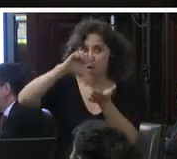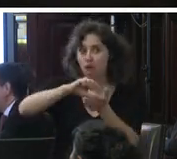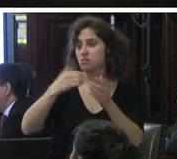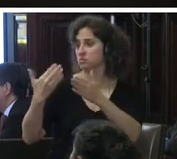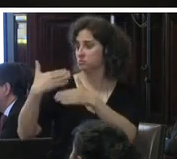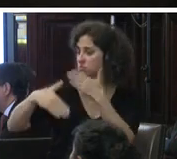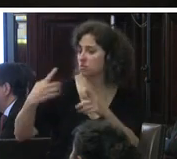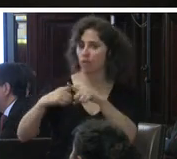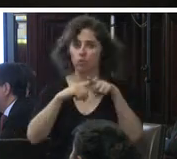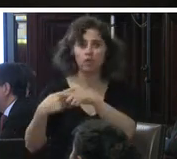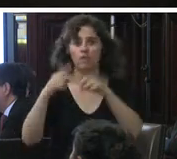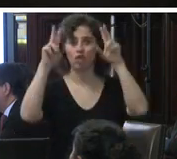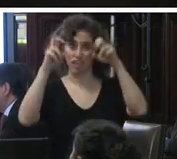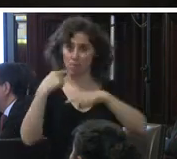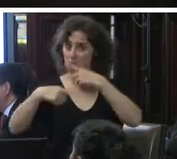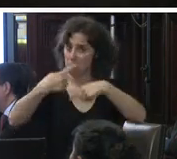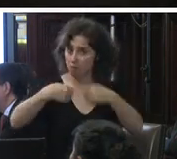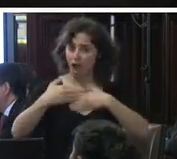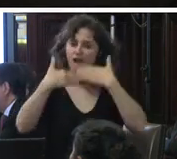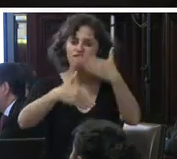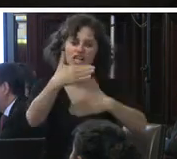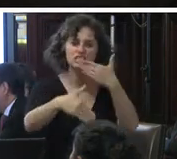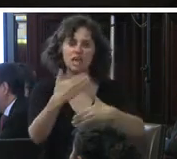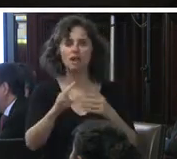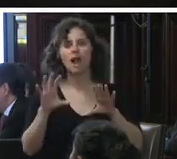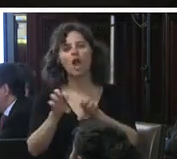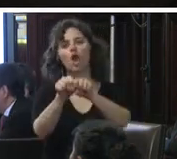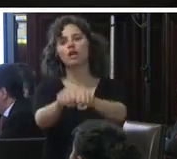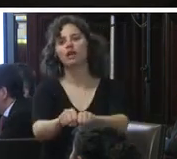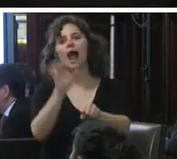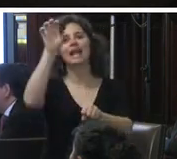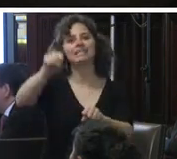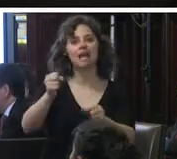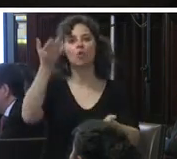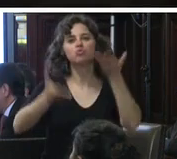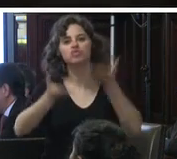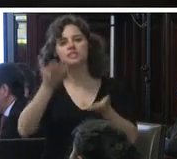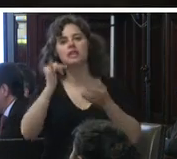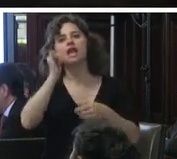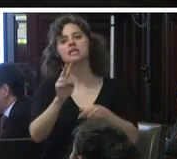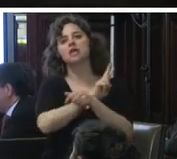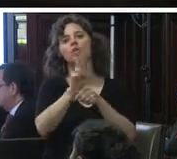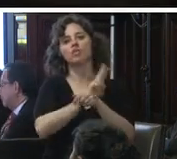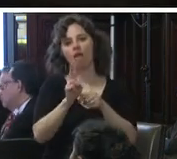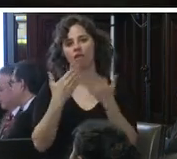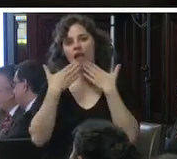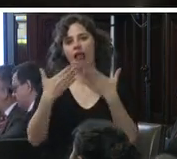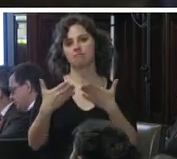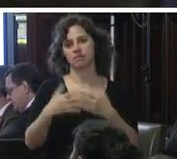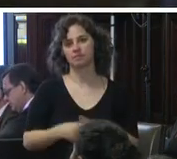y avanzar para conseguir lo que es el anhelo de todos justicia y seguridad muchas gracias